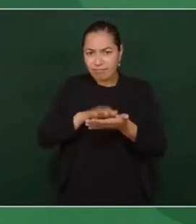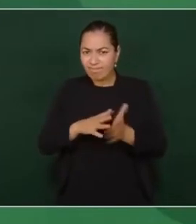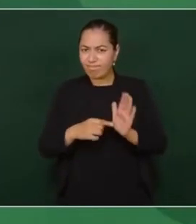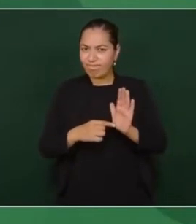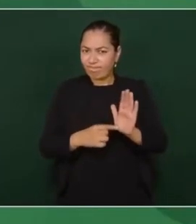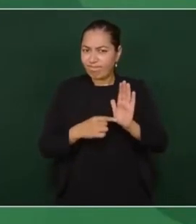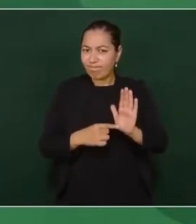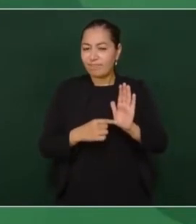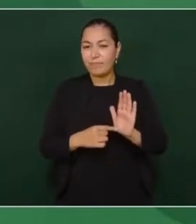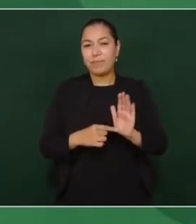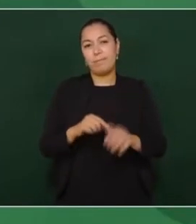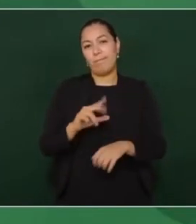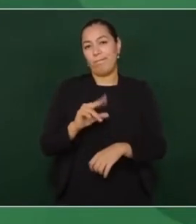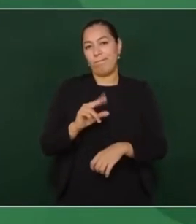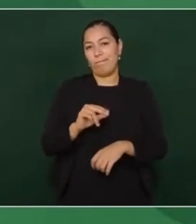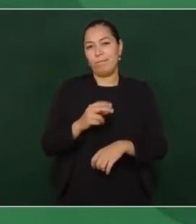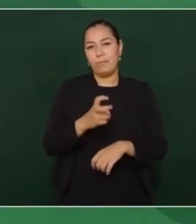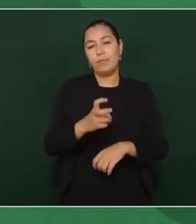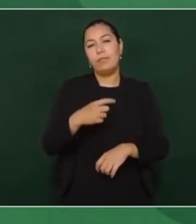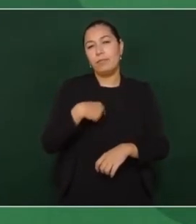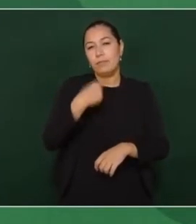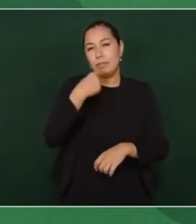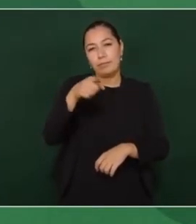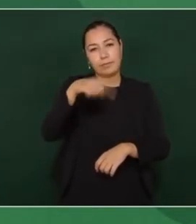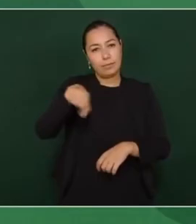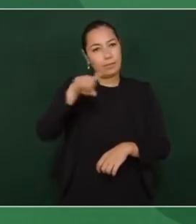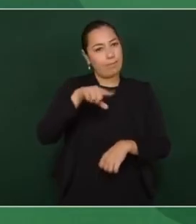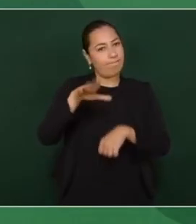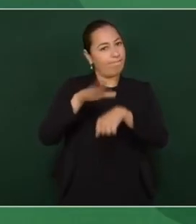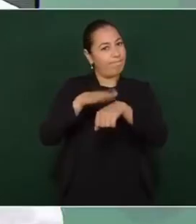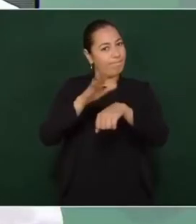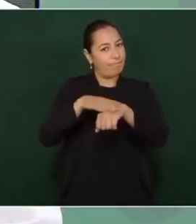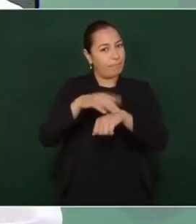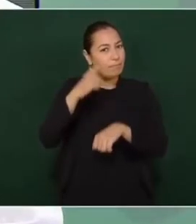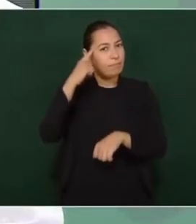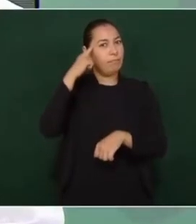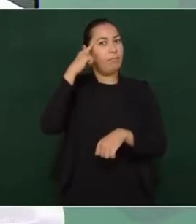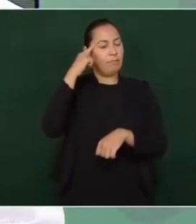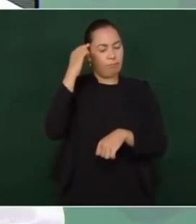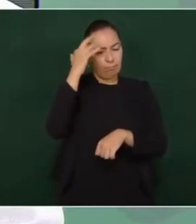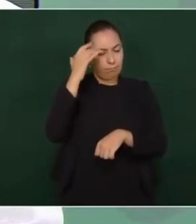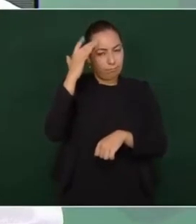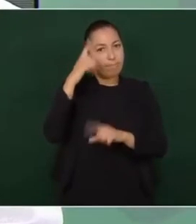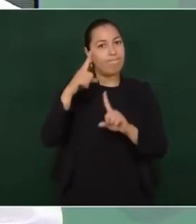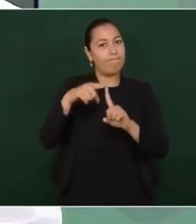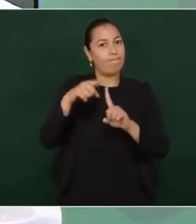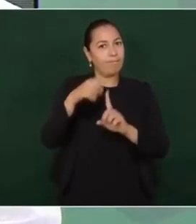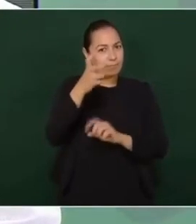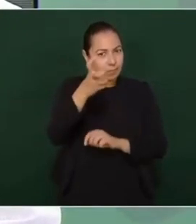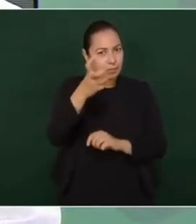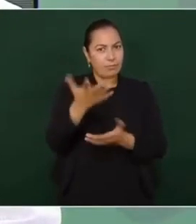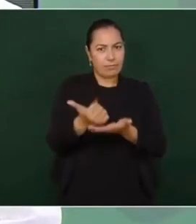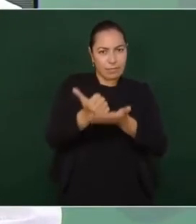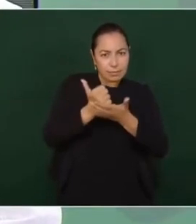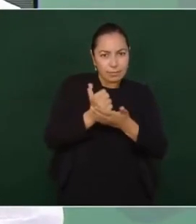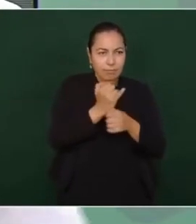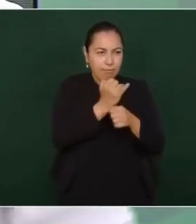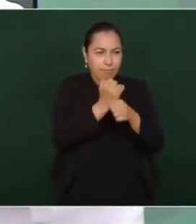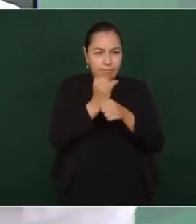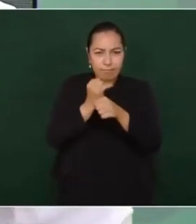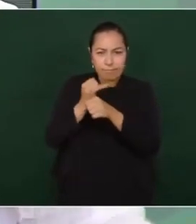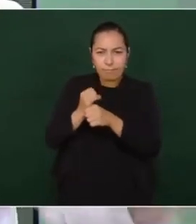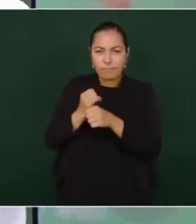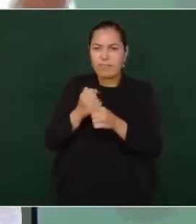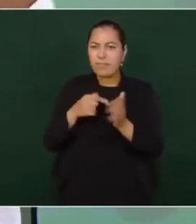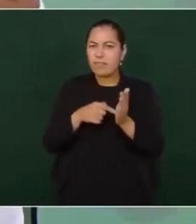dejarlo de tarea, para que nos ayuden los investigadores de